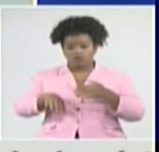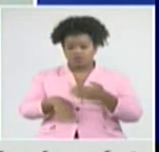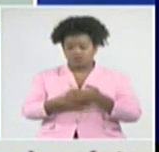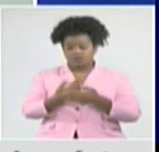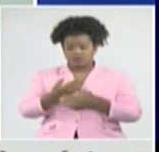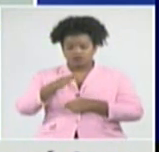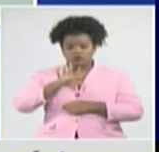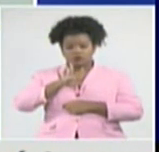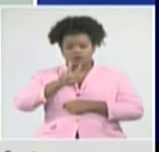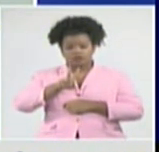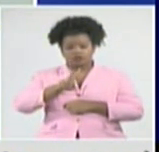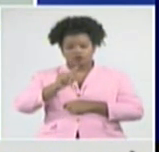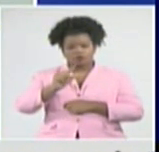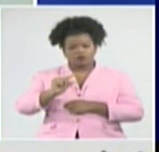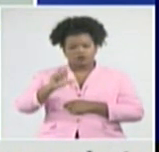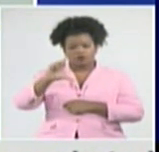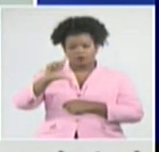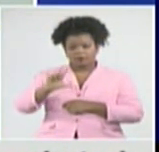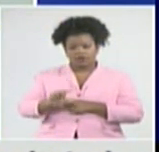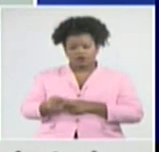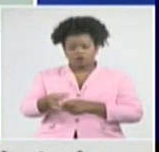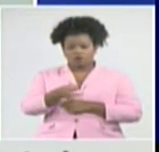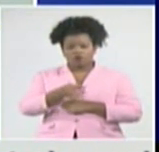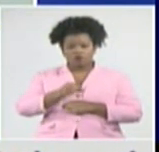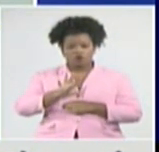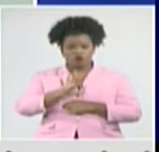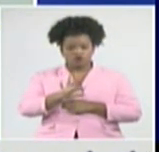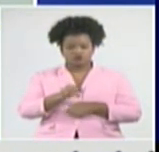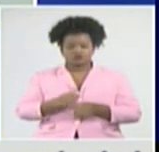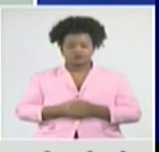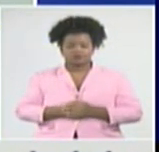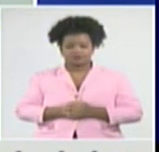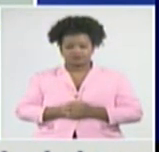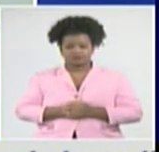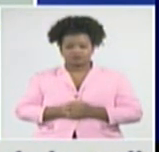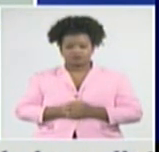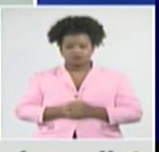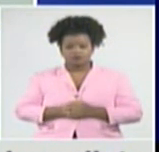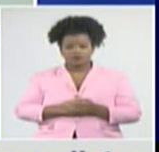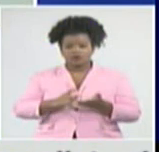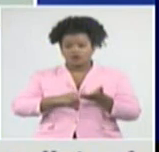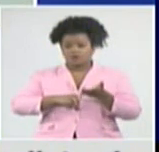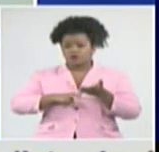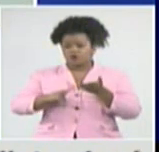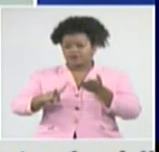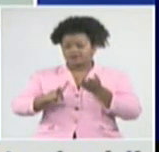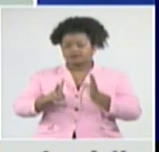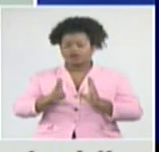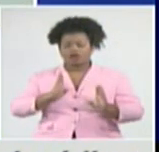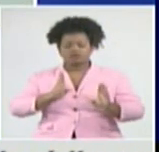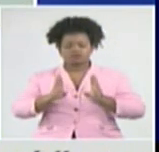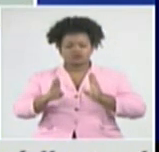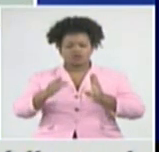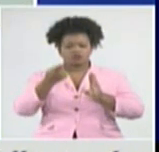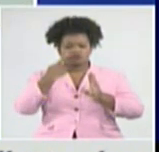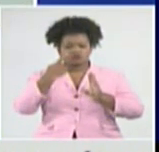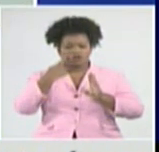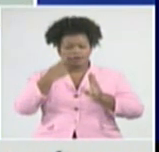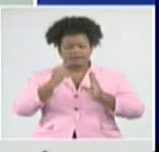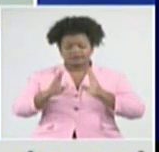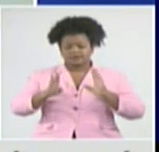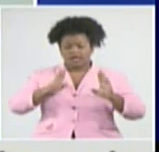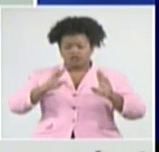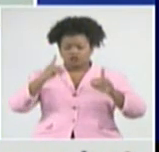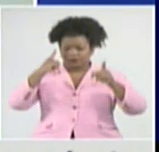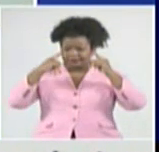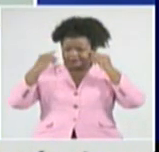casos menos, en sus ocho municipios, una provincia del centro, el centro que sigue siendo, la más preocupante, para